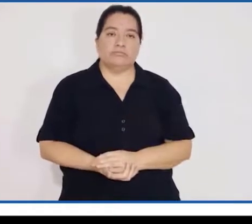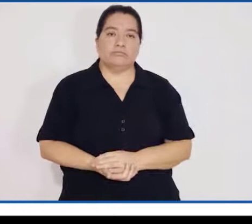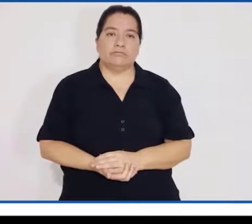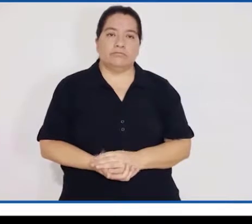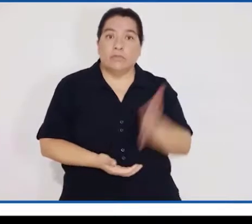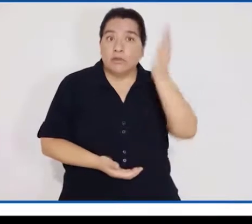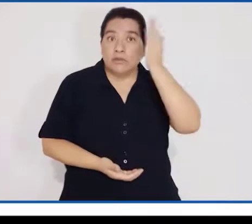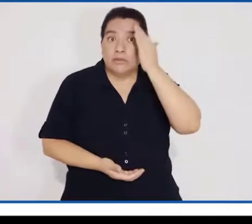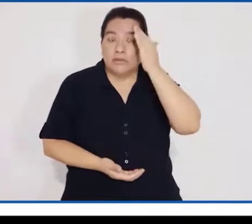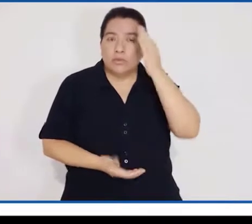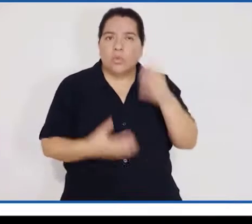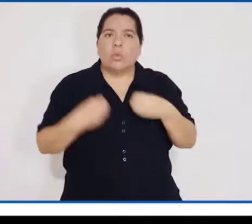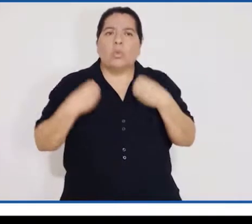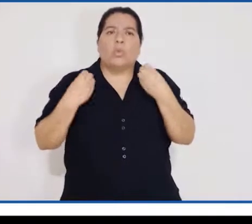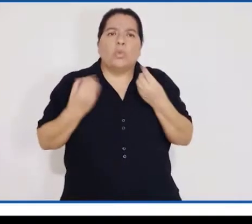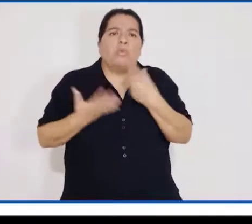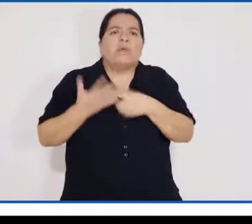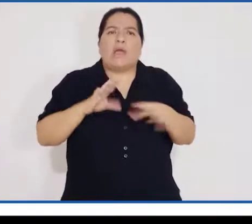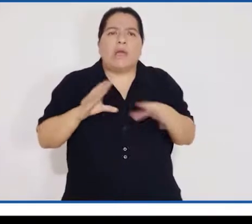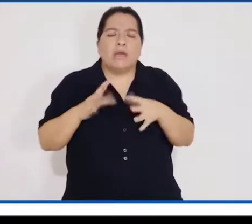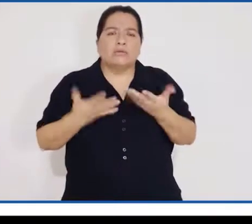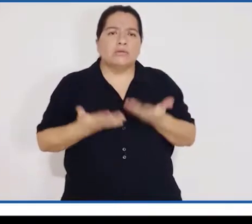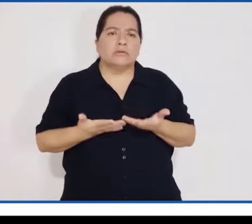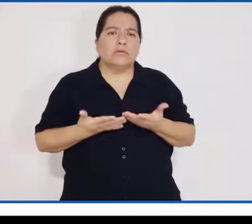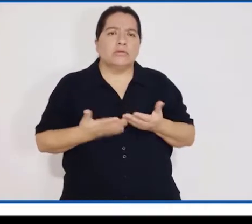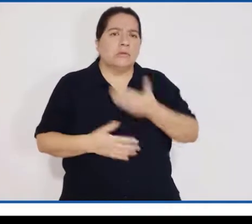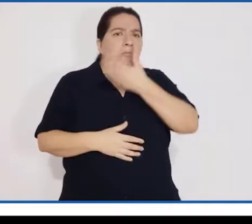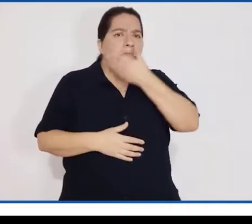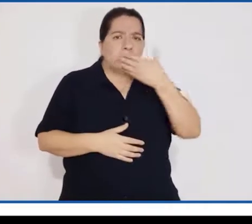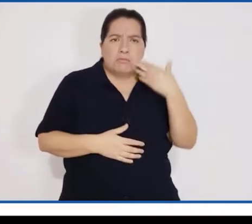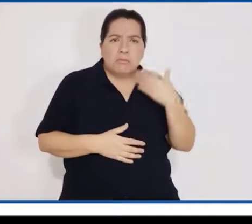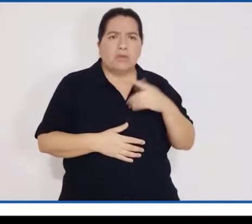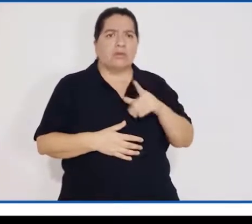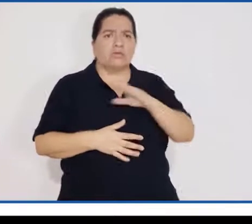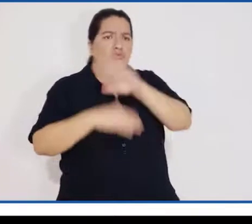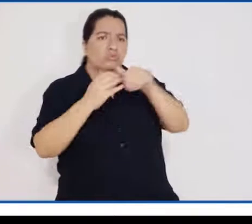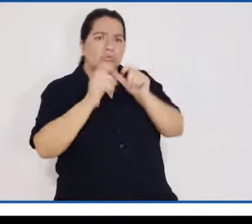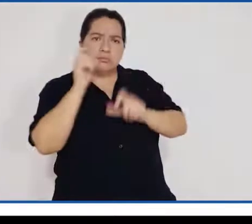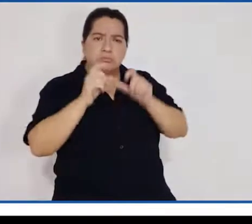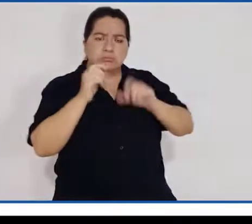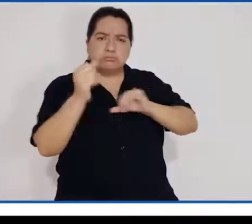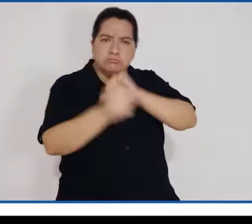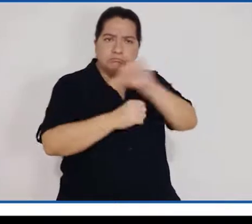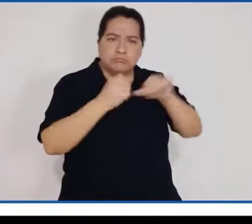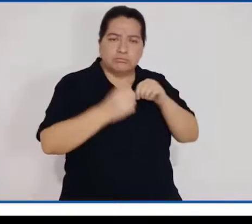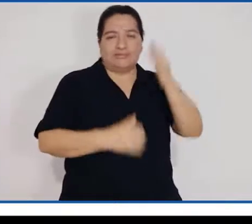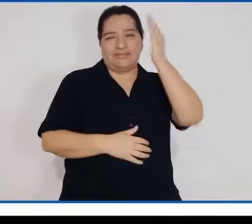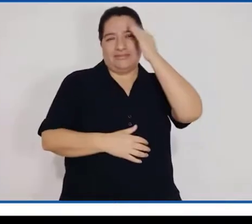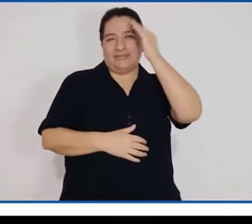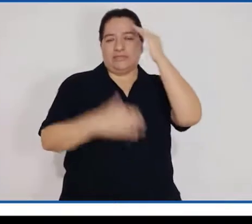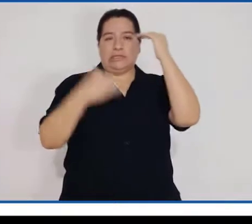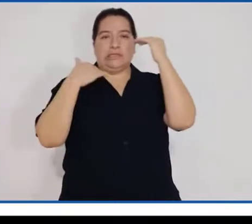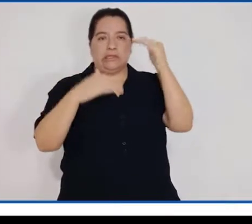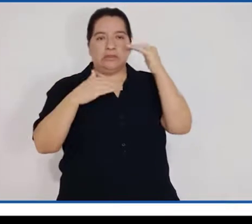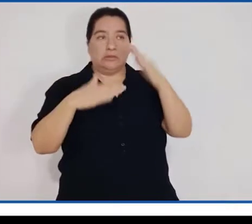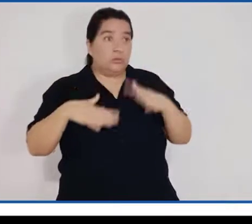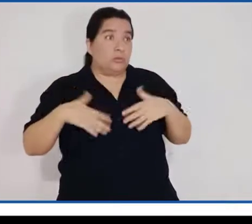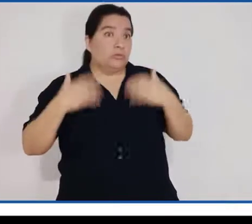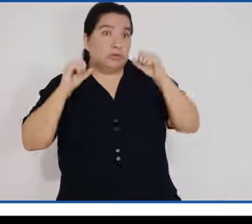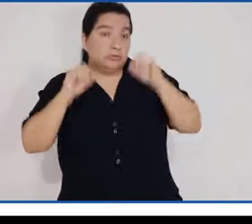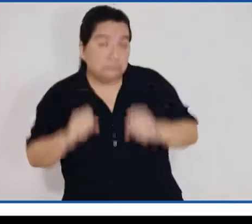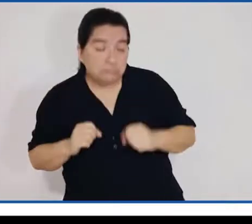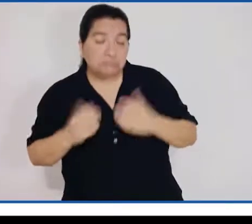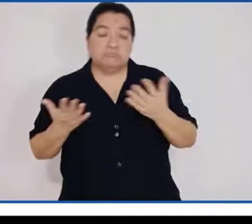Saber cómo actuar para buscar el bien común. Reconociendo límites y posibilidades